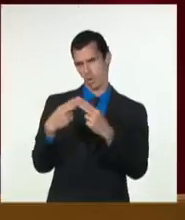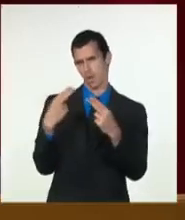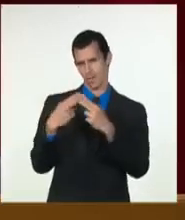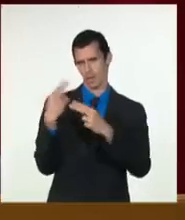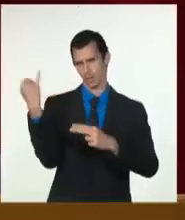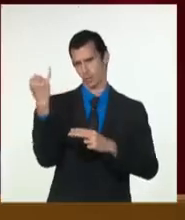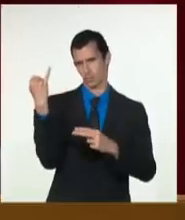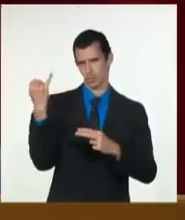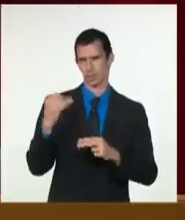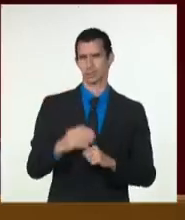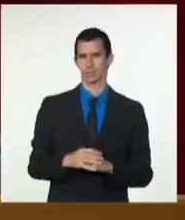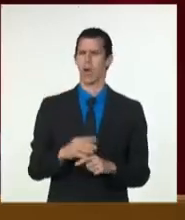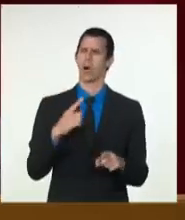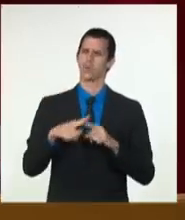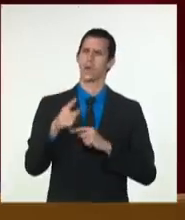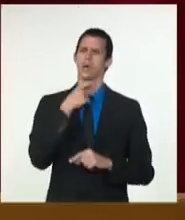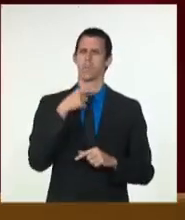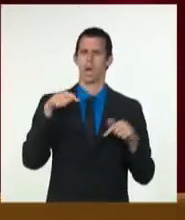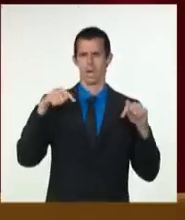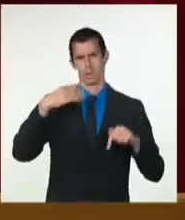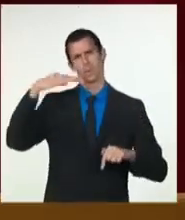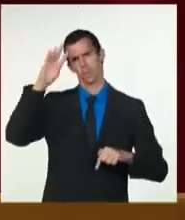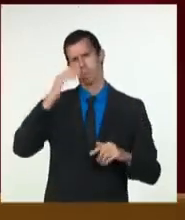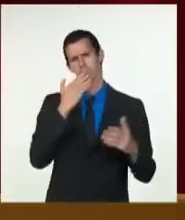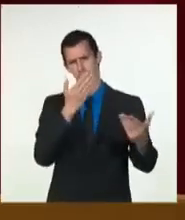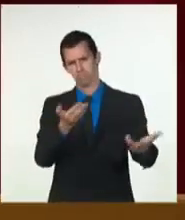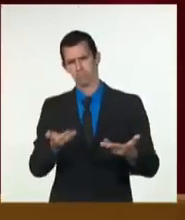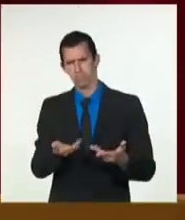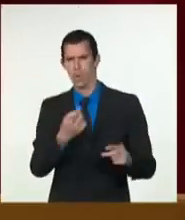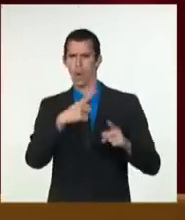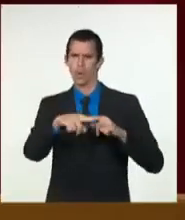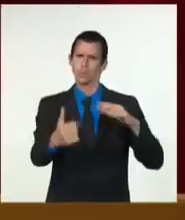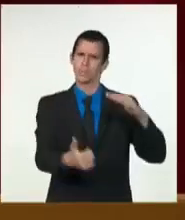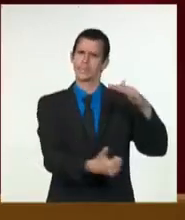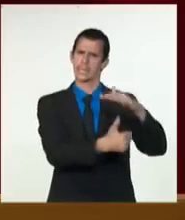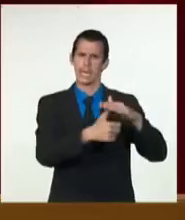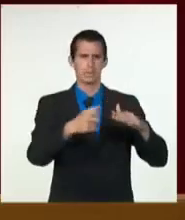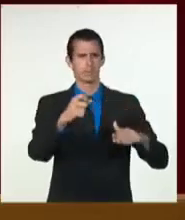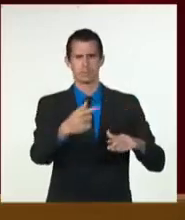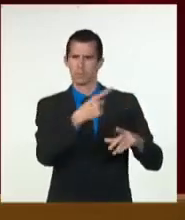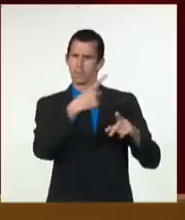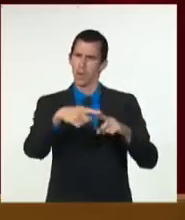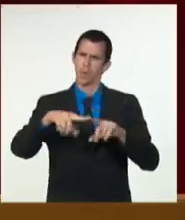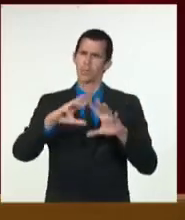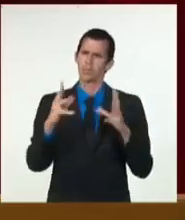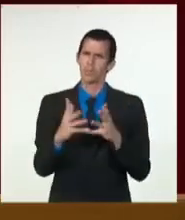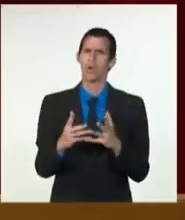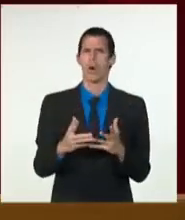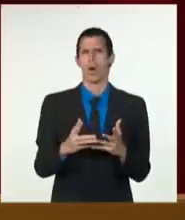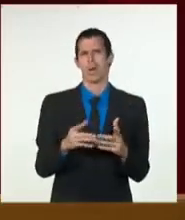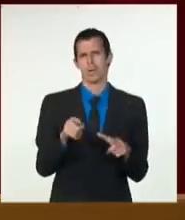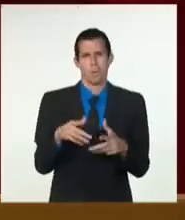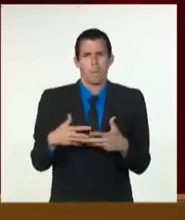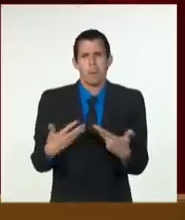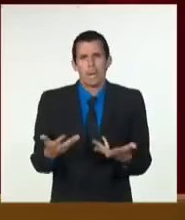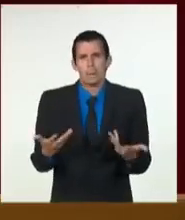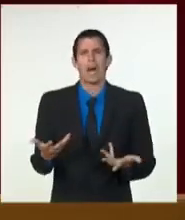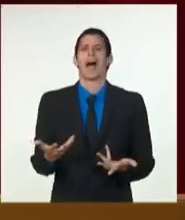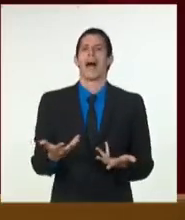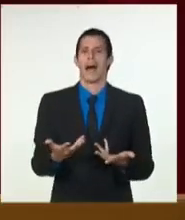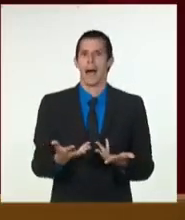extranjeras de todos los continentes demuestran el empeño en continuar expandiendo los lazos bilaterales y de cooperación